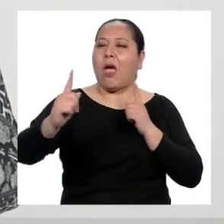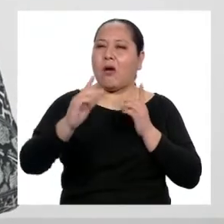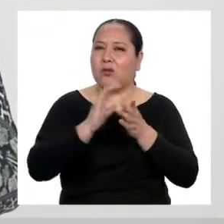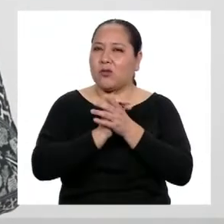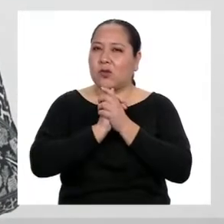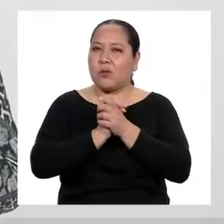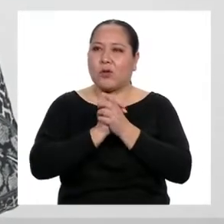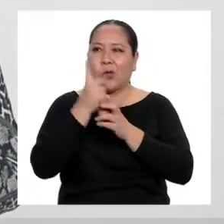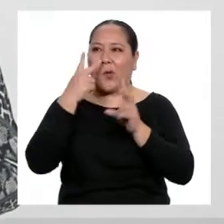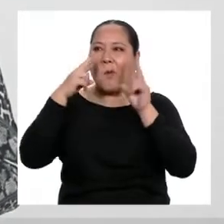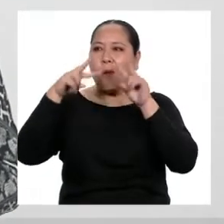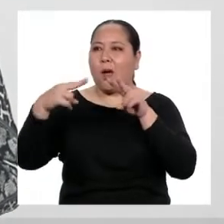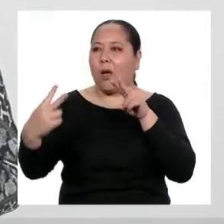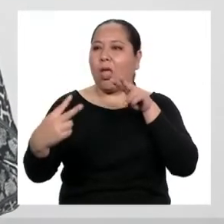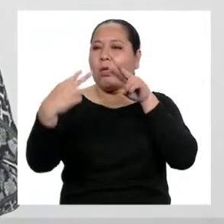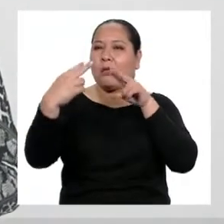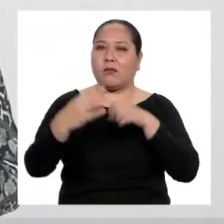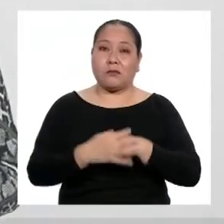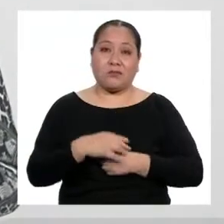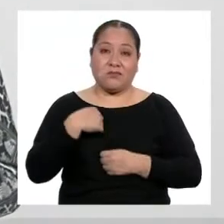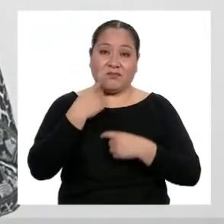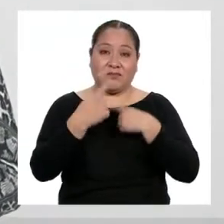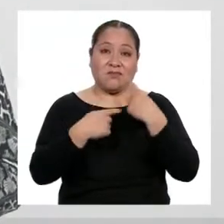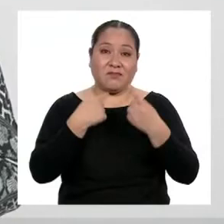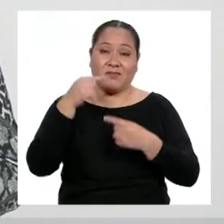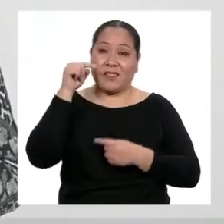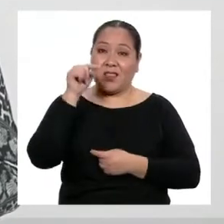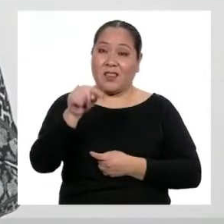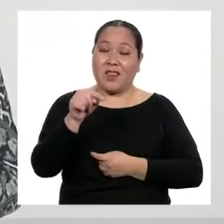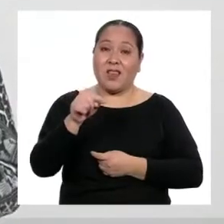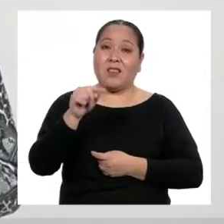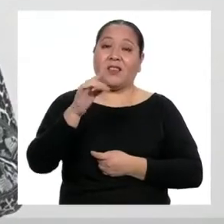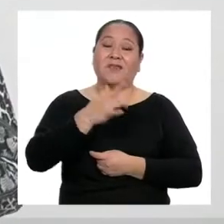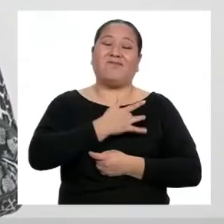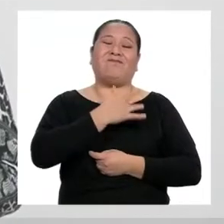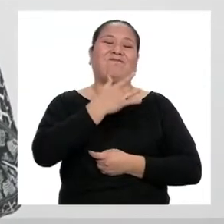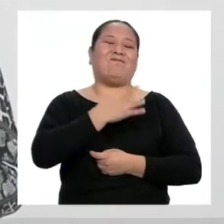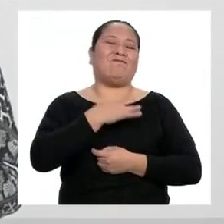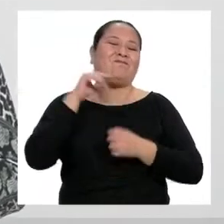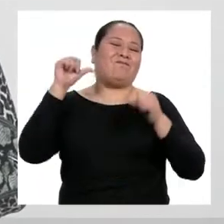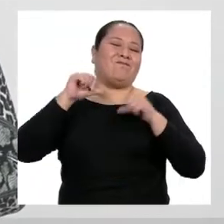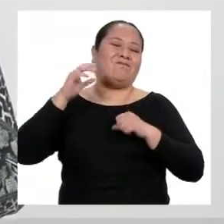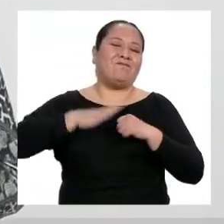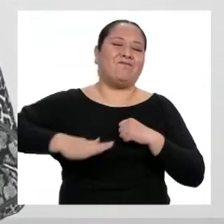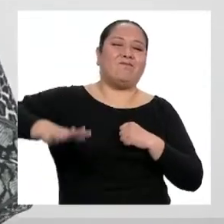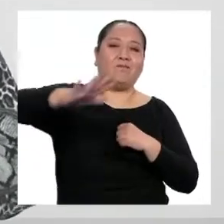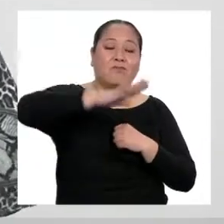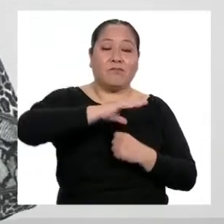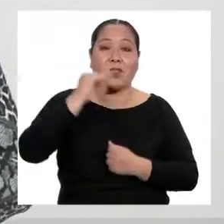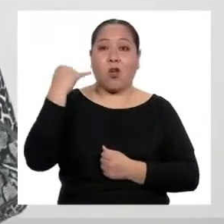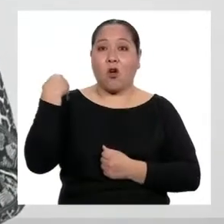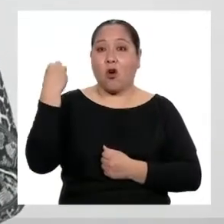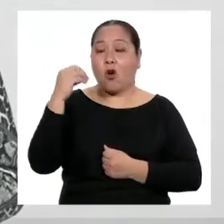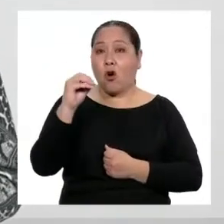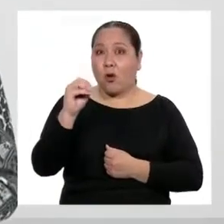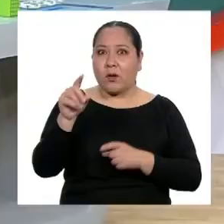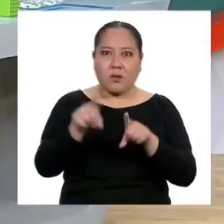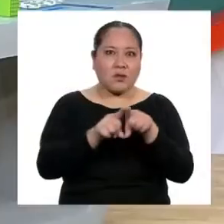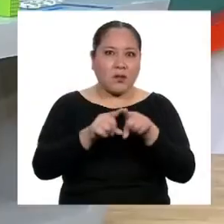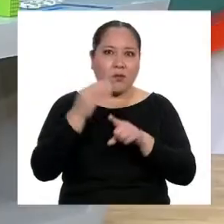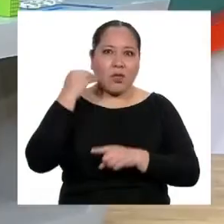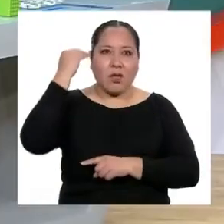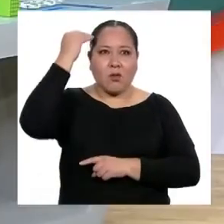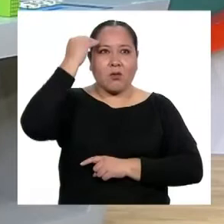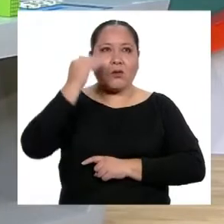No poder verlos. Y les cuento que eso no se está afectando a todos, adolescentes y adultos.